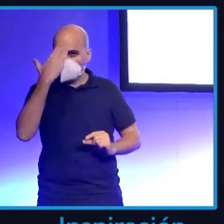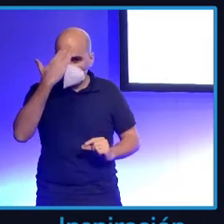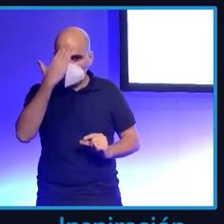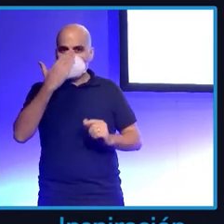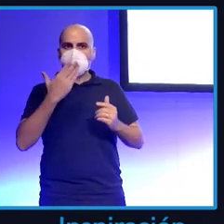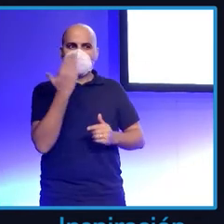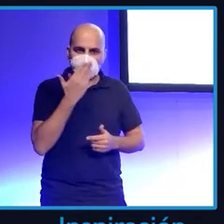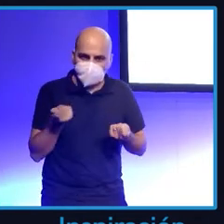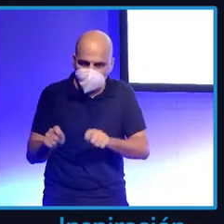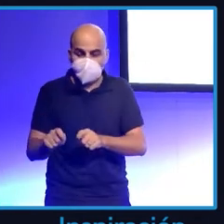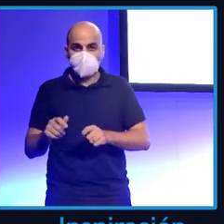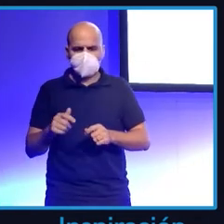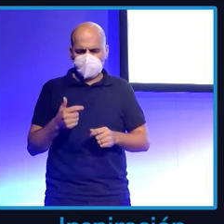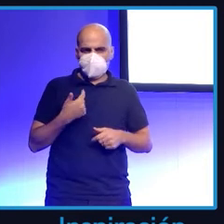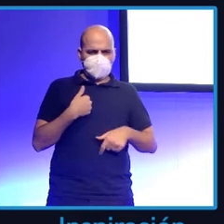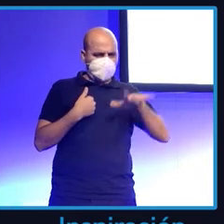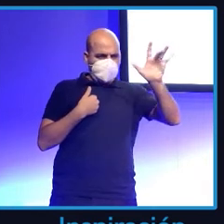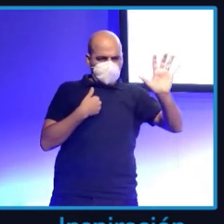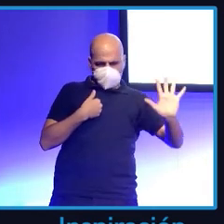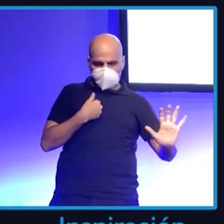es que lo pone tal cual, es un término...